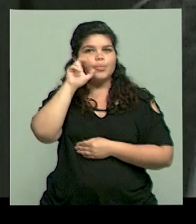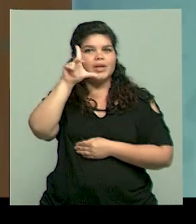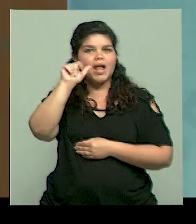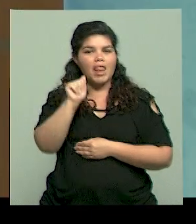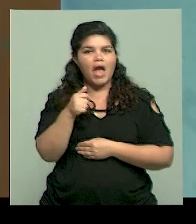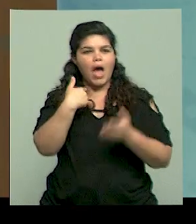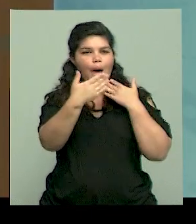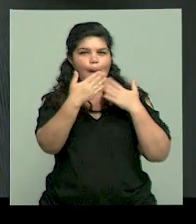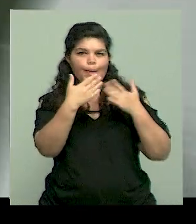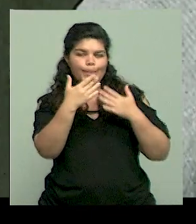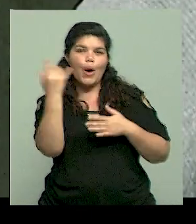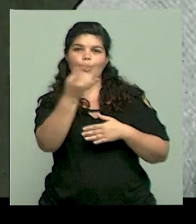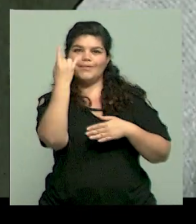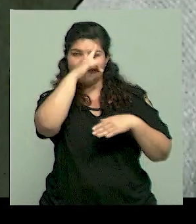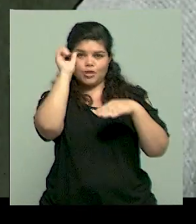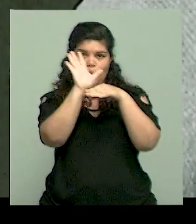un poco más del tema.